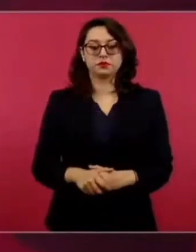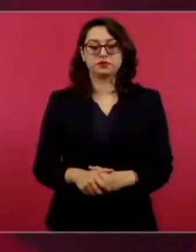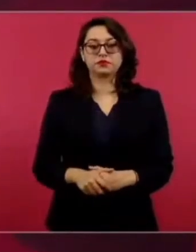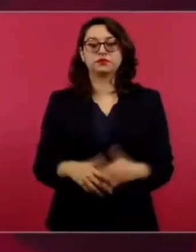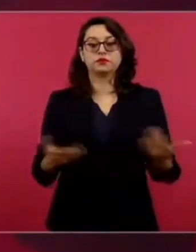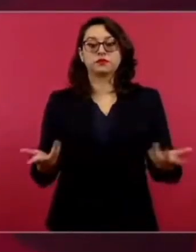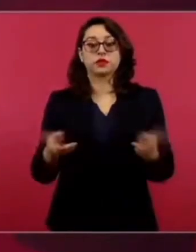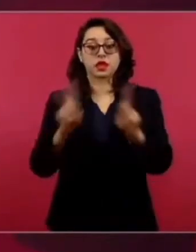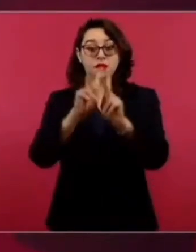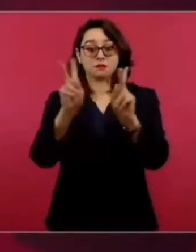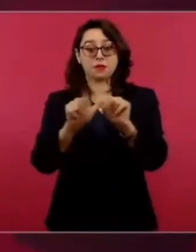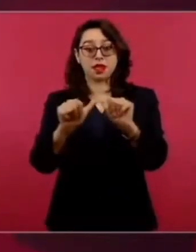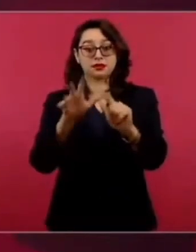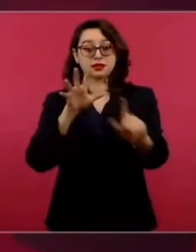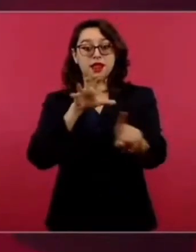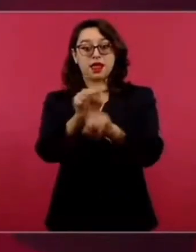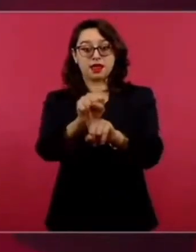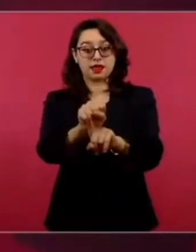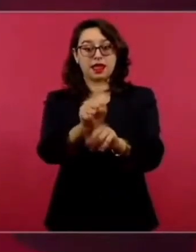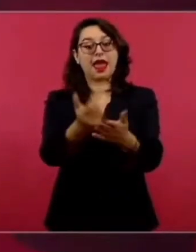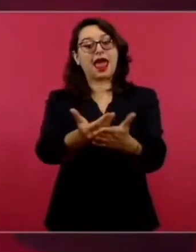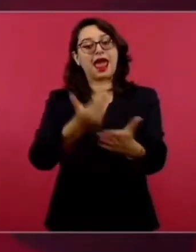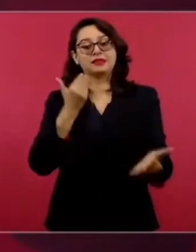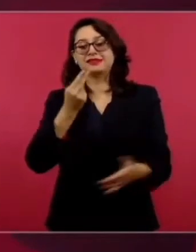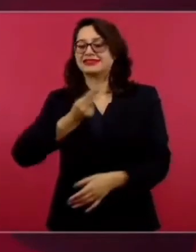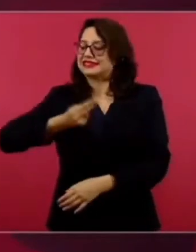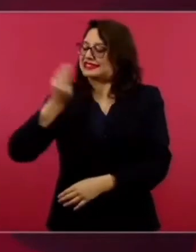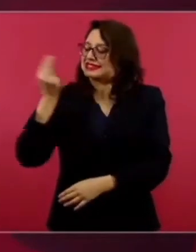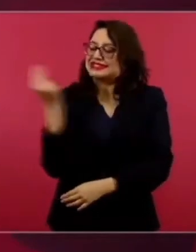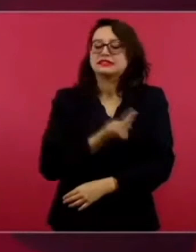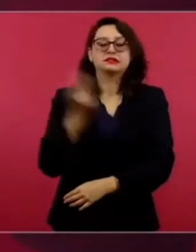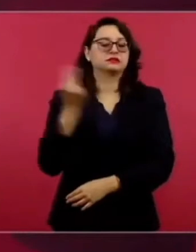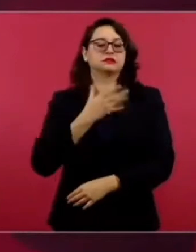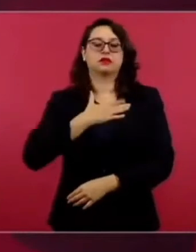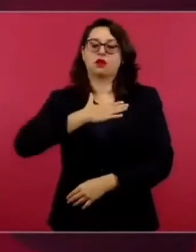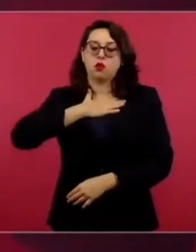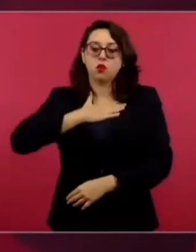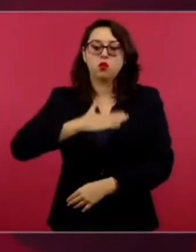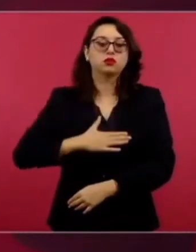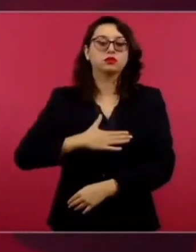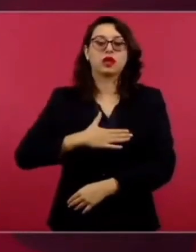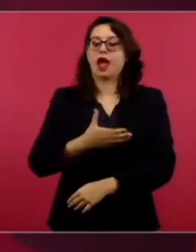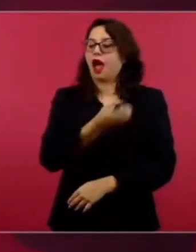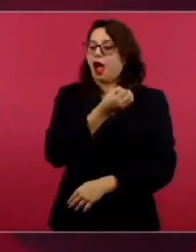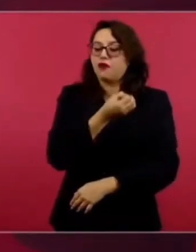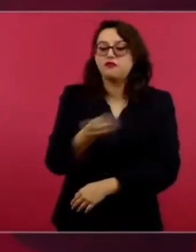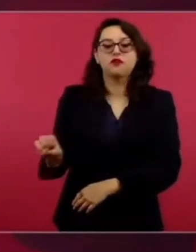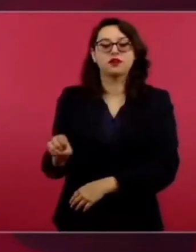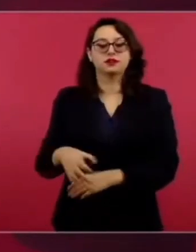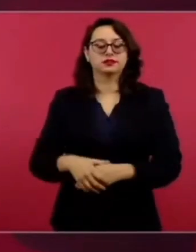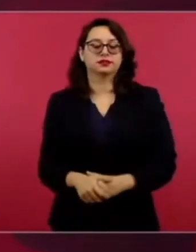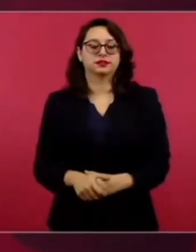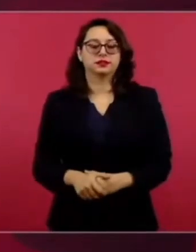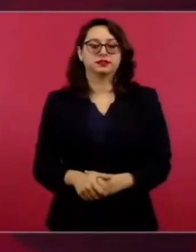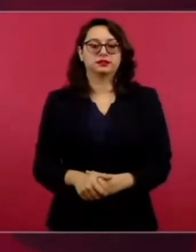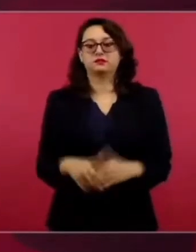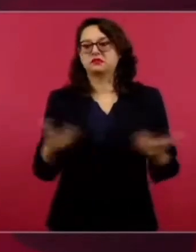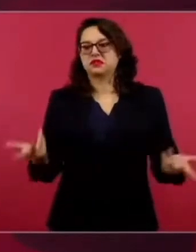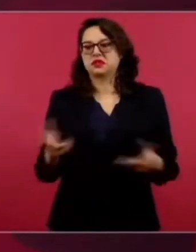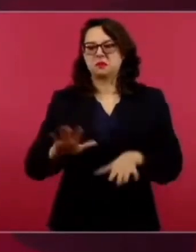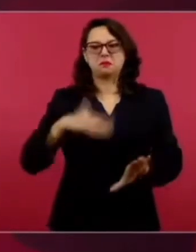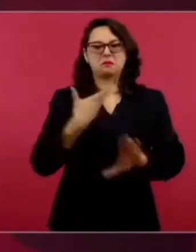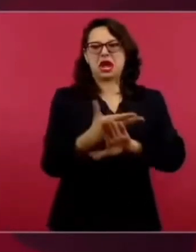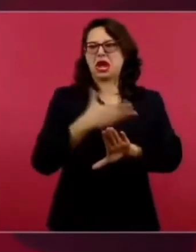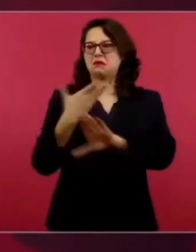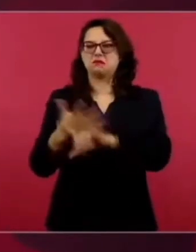la paz es fruto de la justicia, que no se resuelven los problemas sociales con medidas